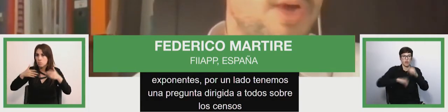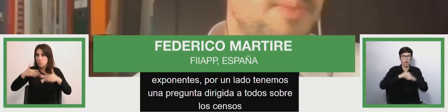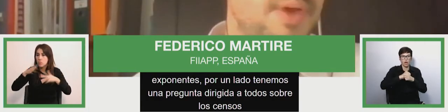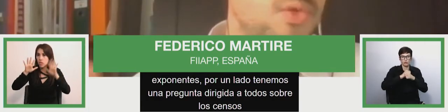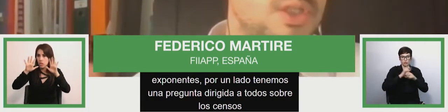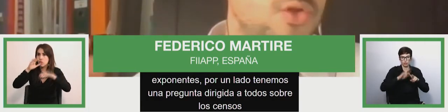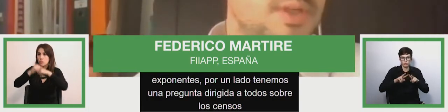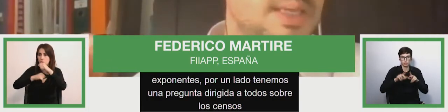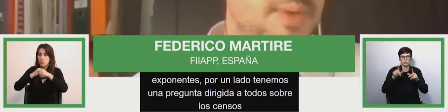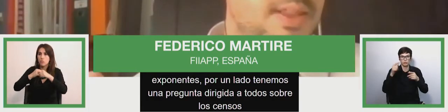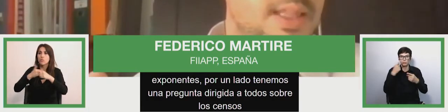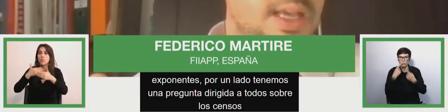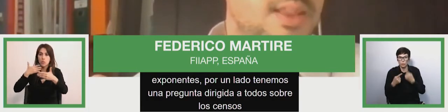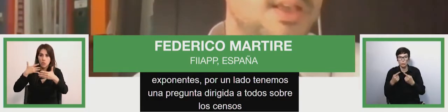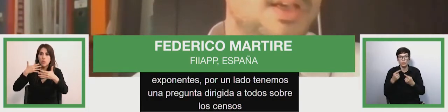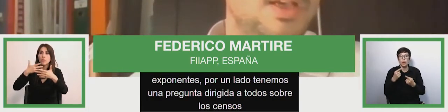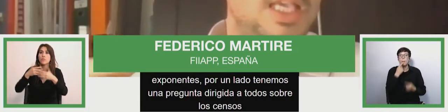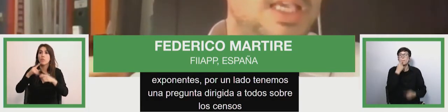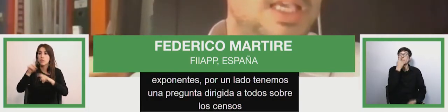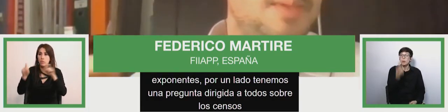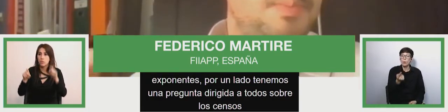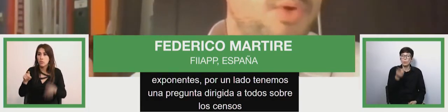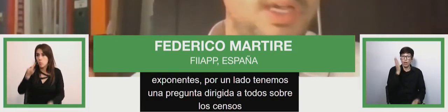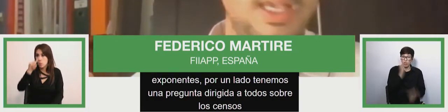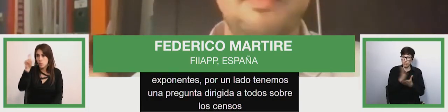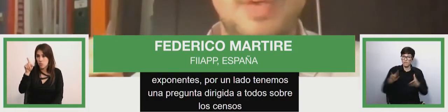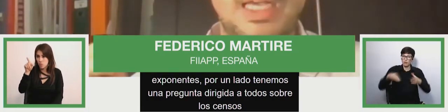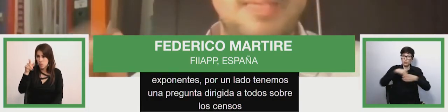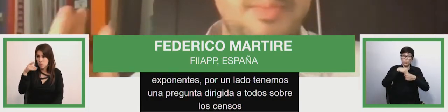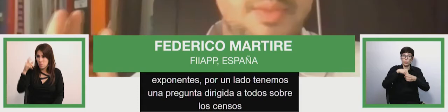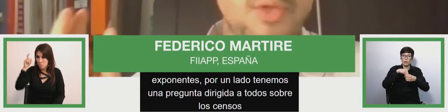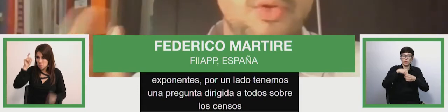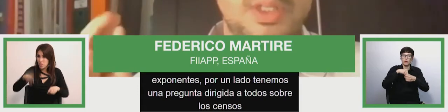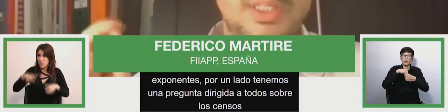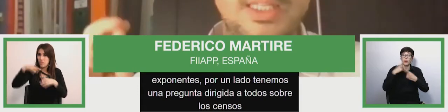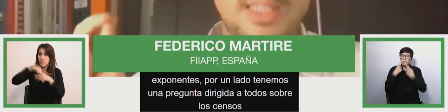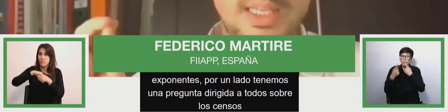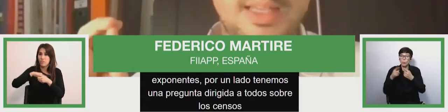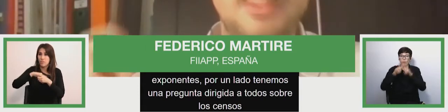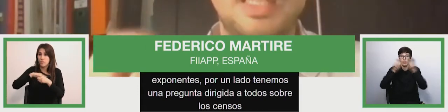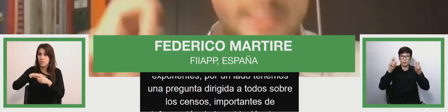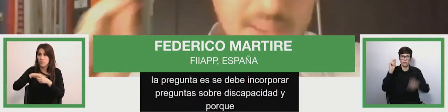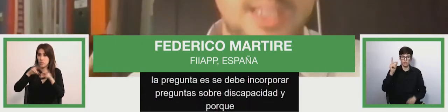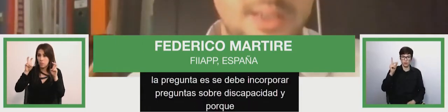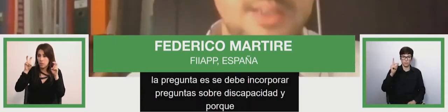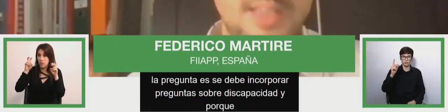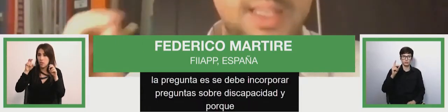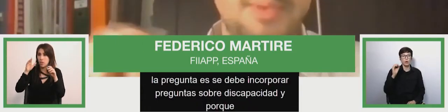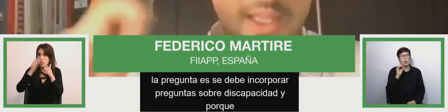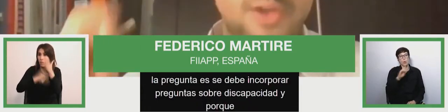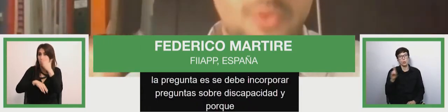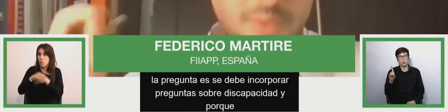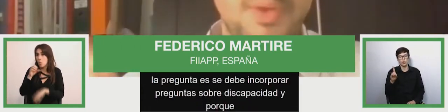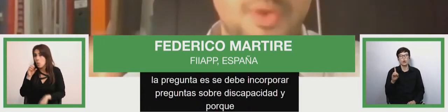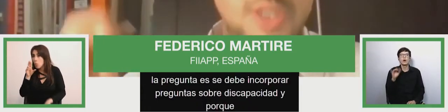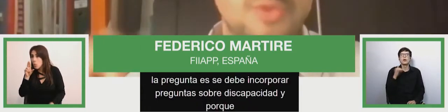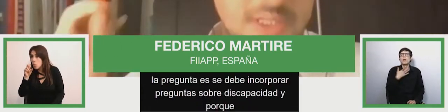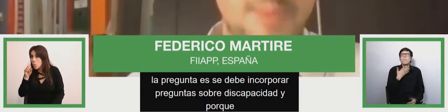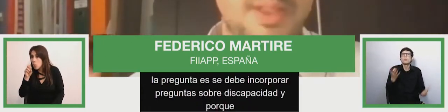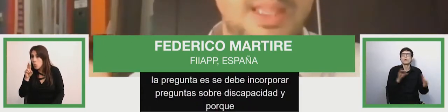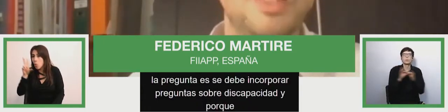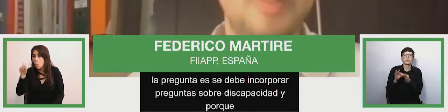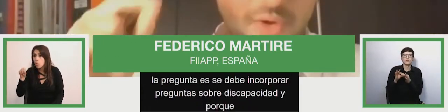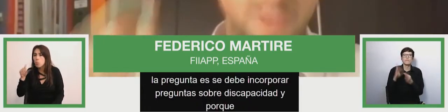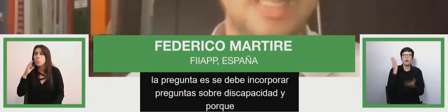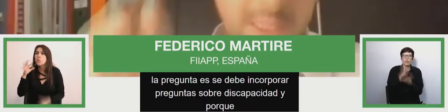incorporar preguntas sobre discapacidad y por qué aquí me permito contestar ya directamente si se deben incluir preguntas sobre